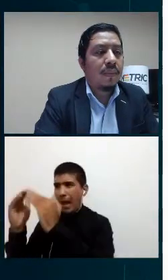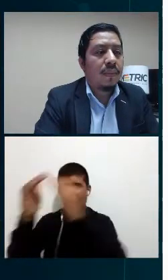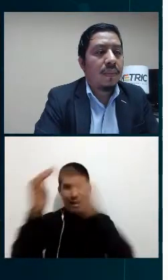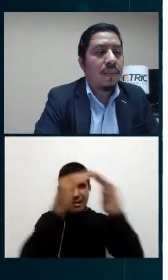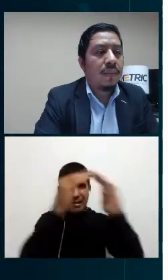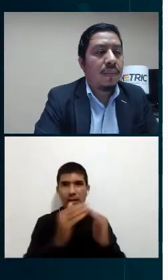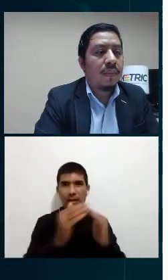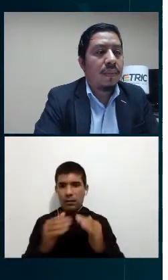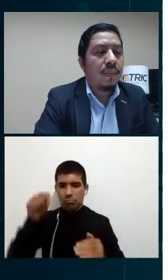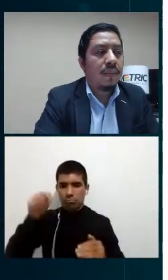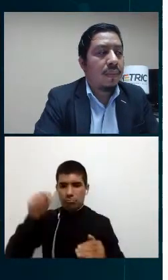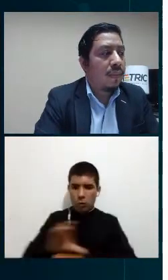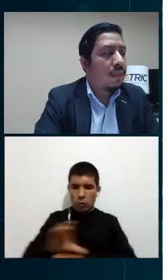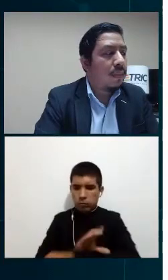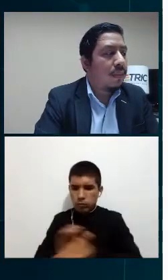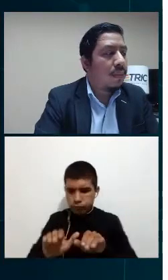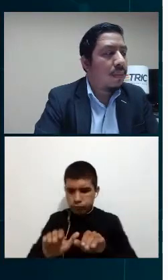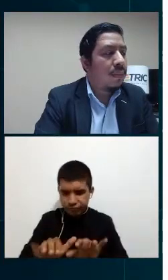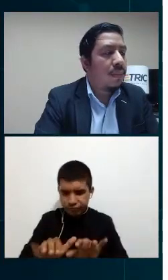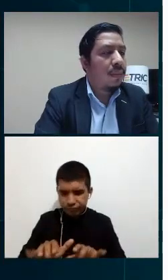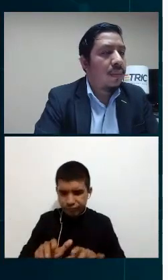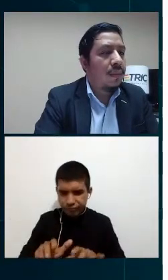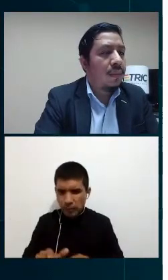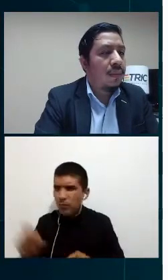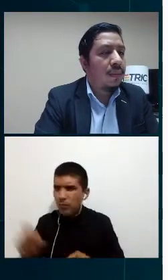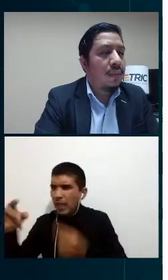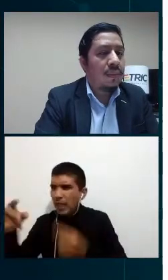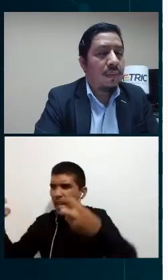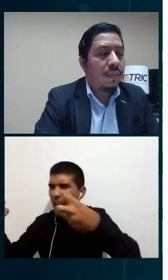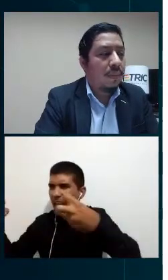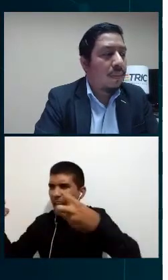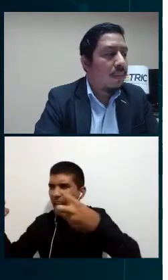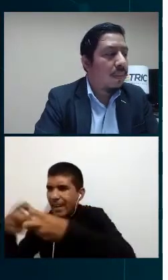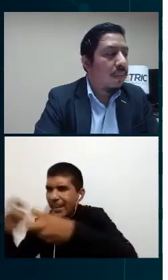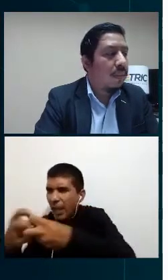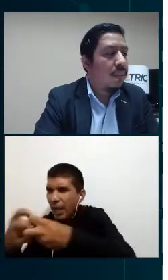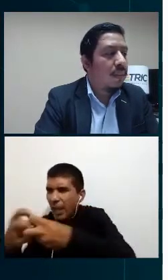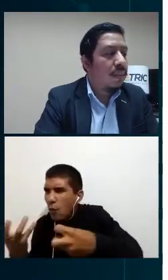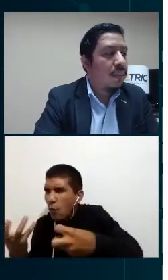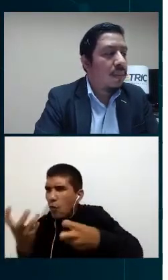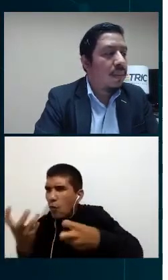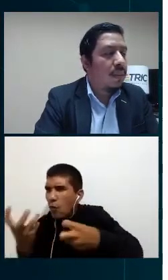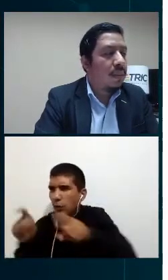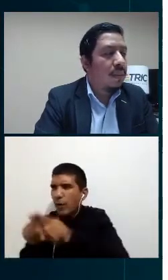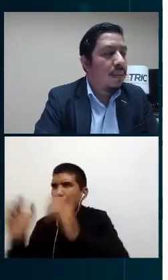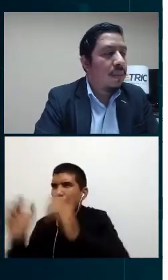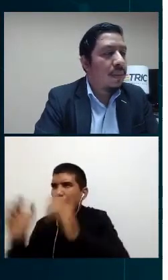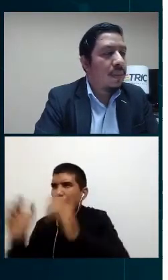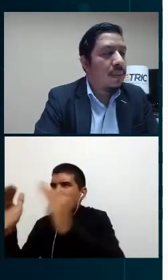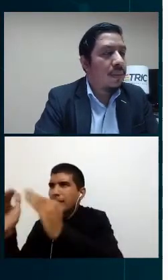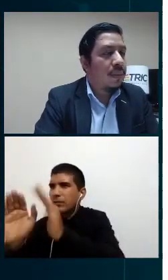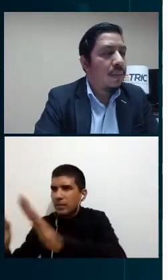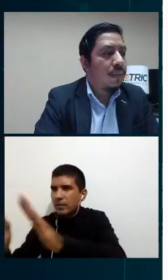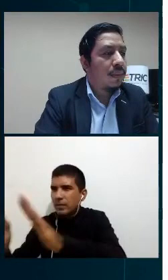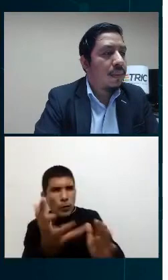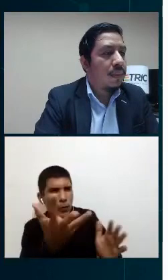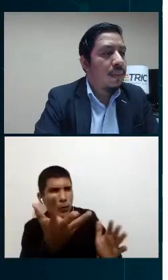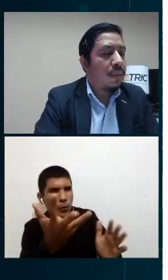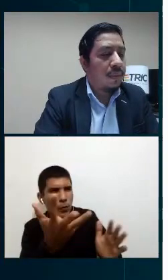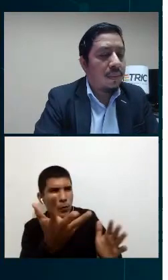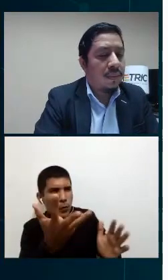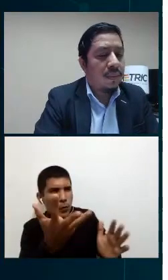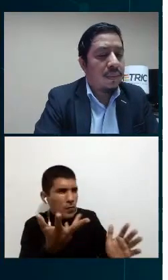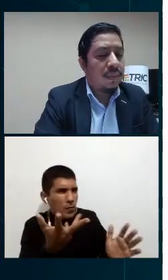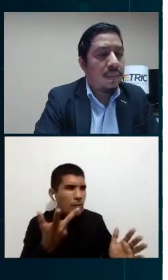también presenta información de la energía consumida y entregada a la red para el caso de los usuarios autoproductores que la